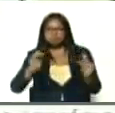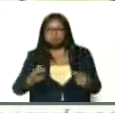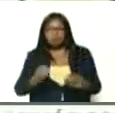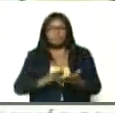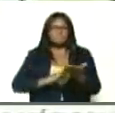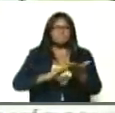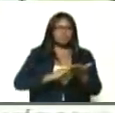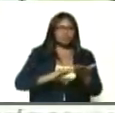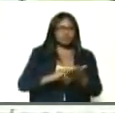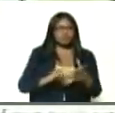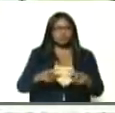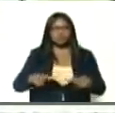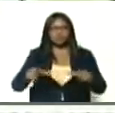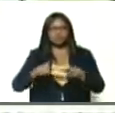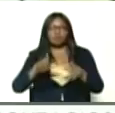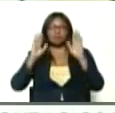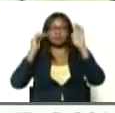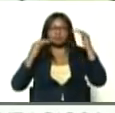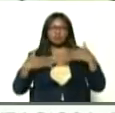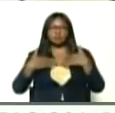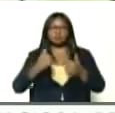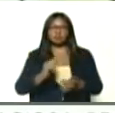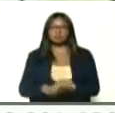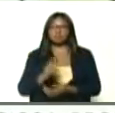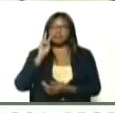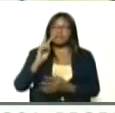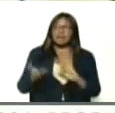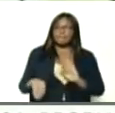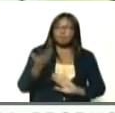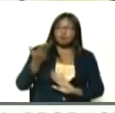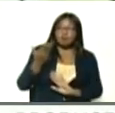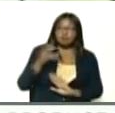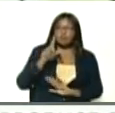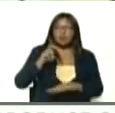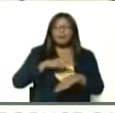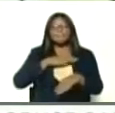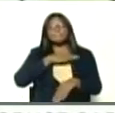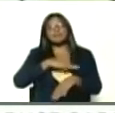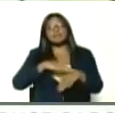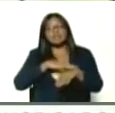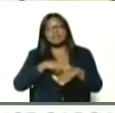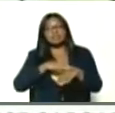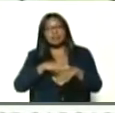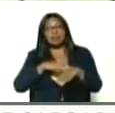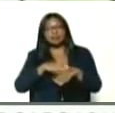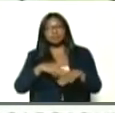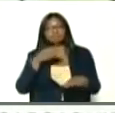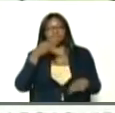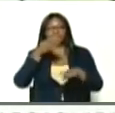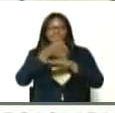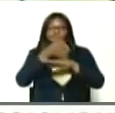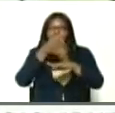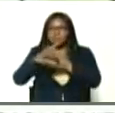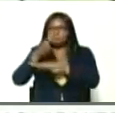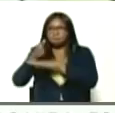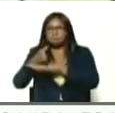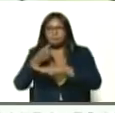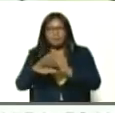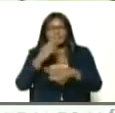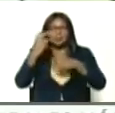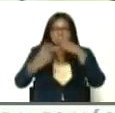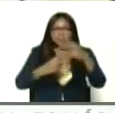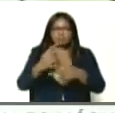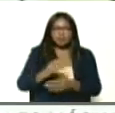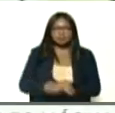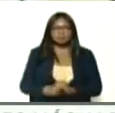mejorando, el ambulatorio, fíjense ustedes, lo importante, de que una ministra, este, barrio adentro, pueblo adentro, fue a